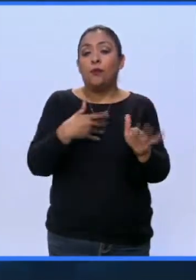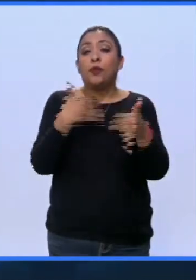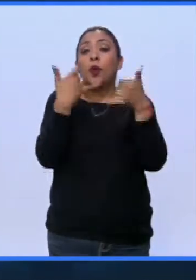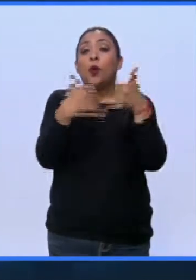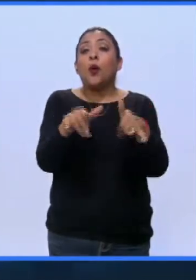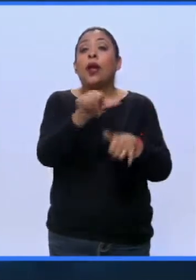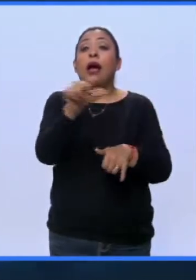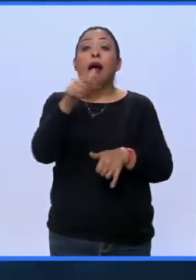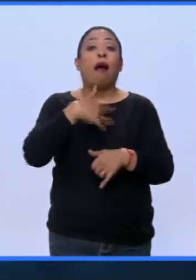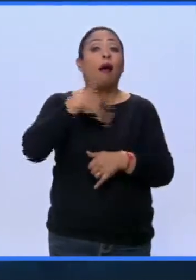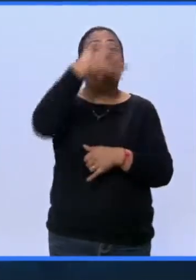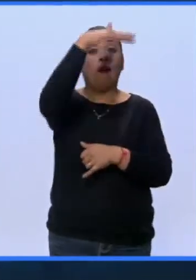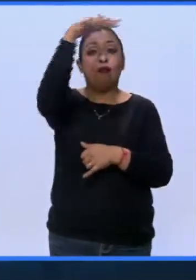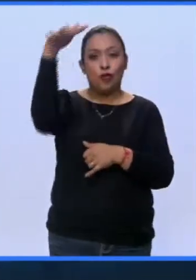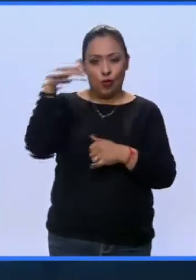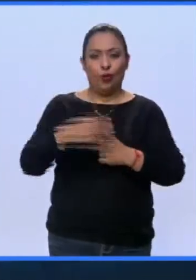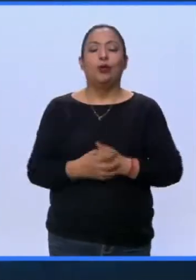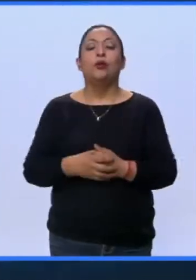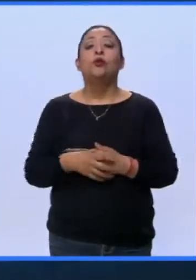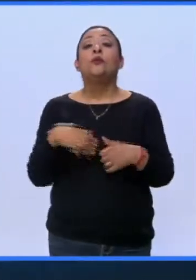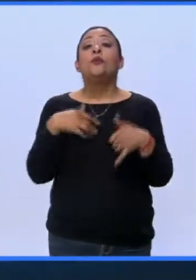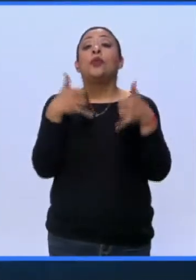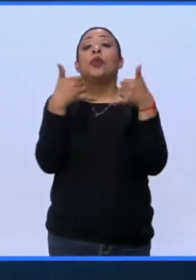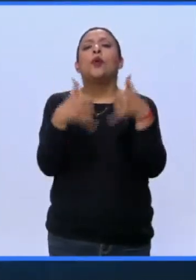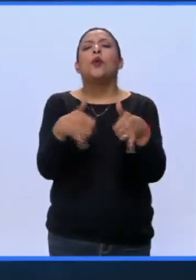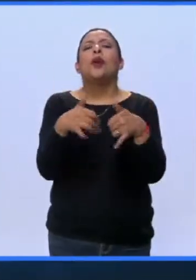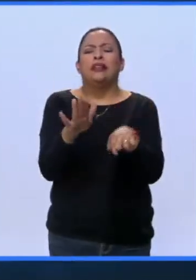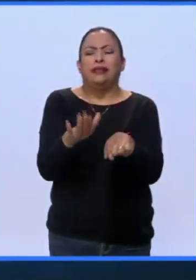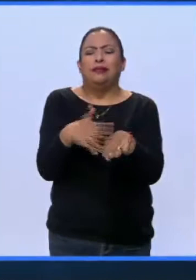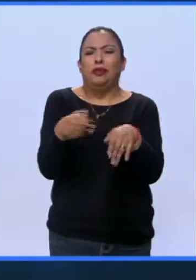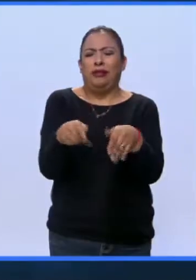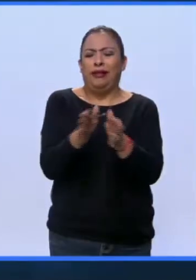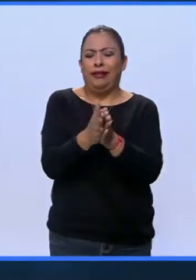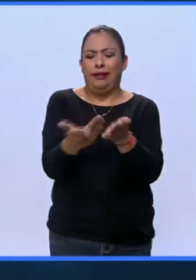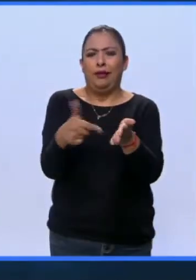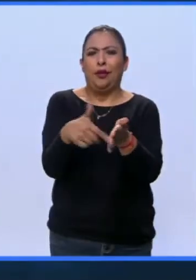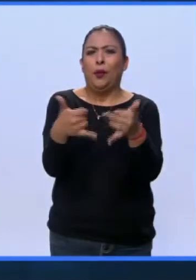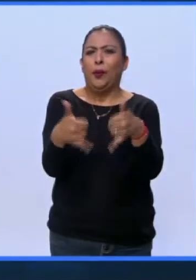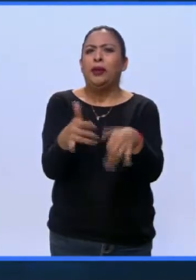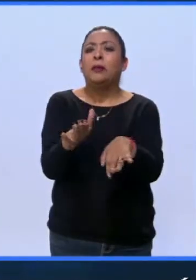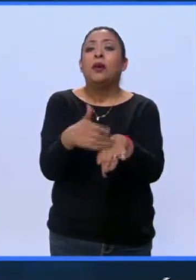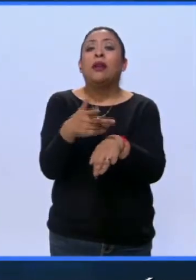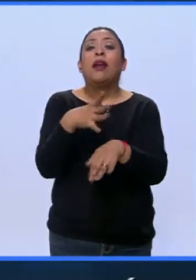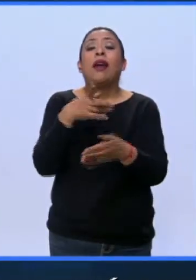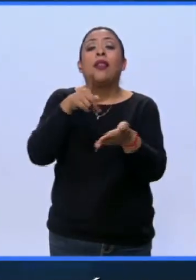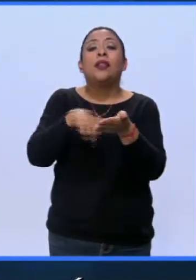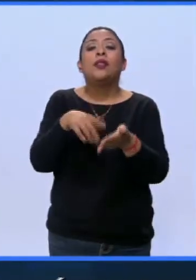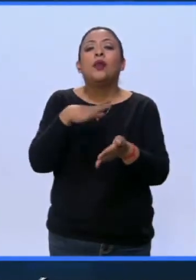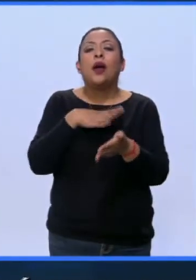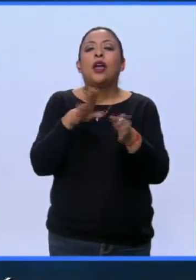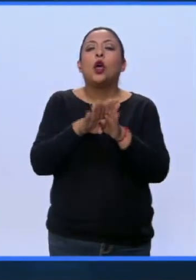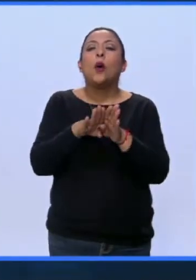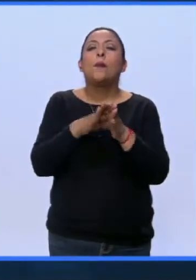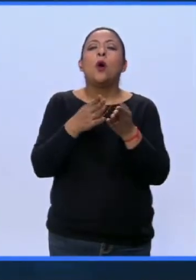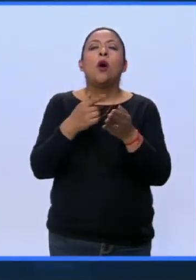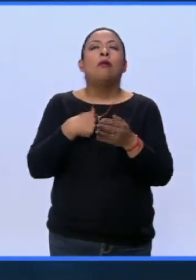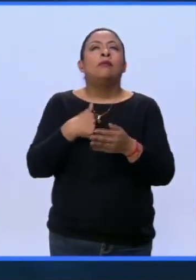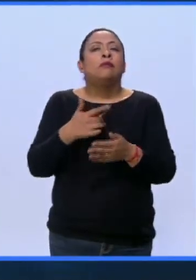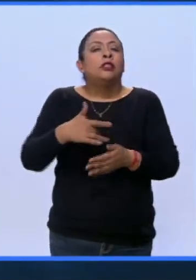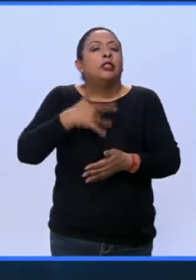adultos. Juguetes porque predomina el espíritu lúdico,